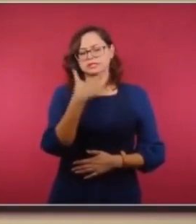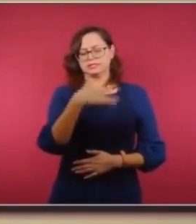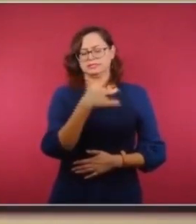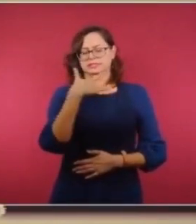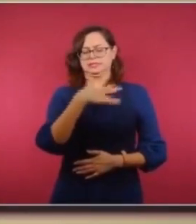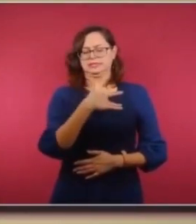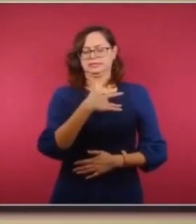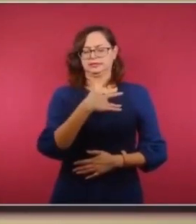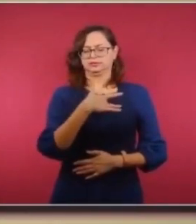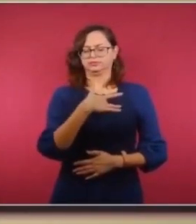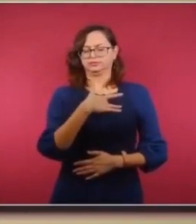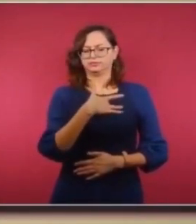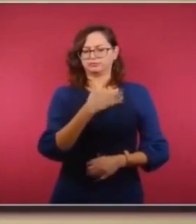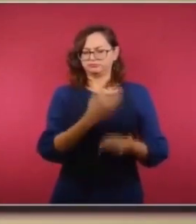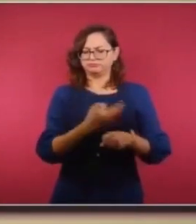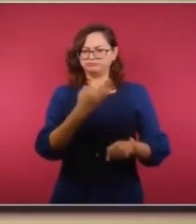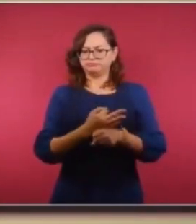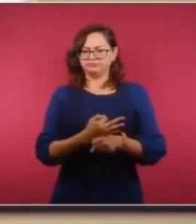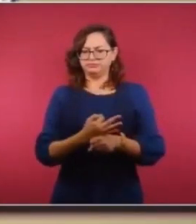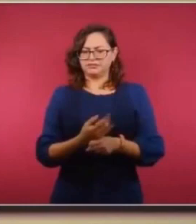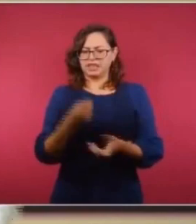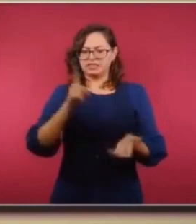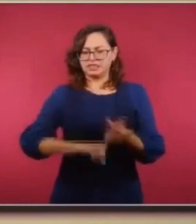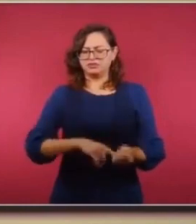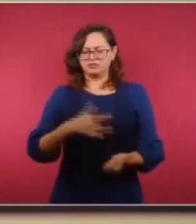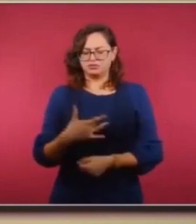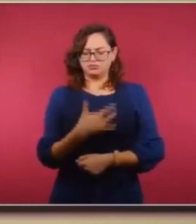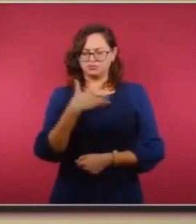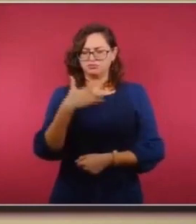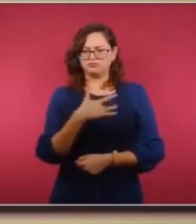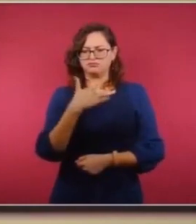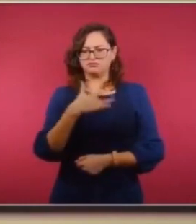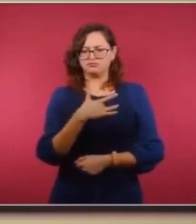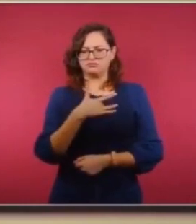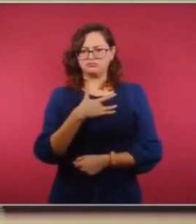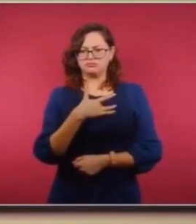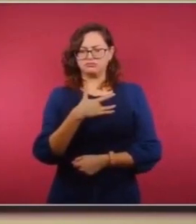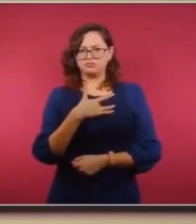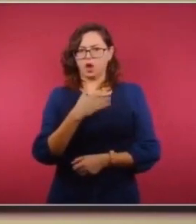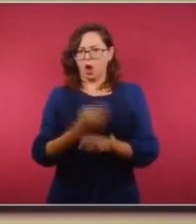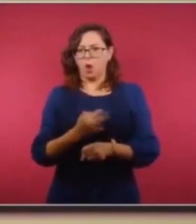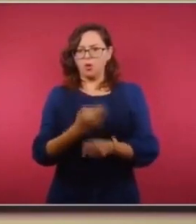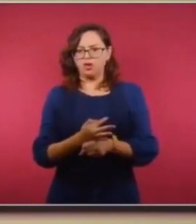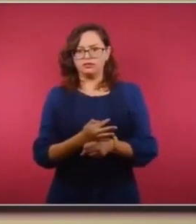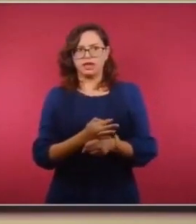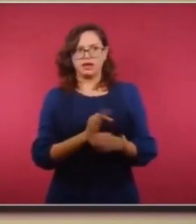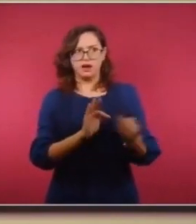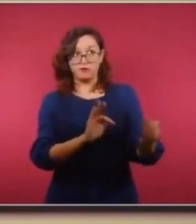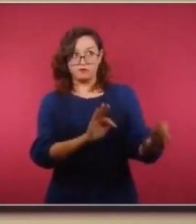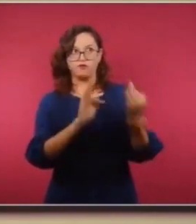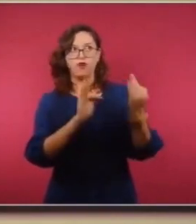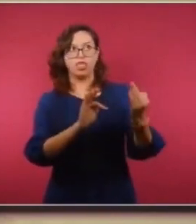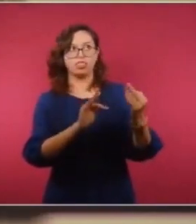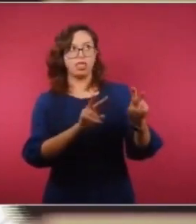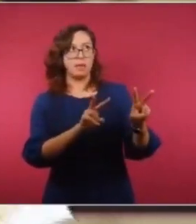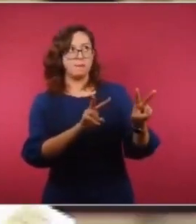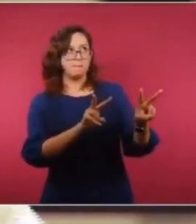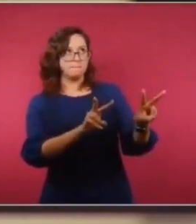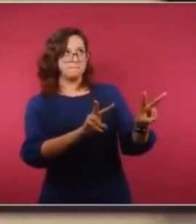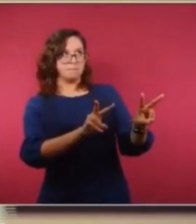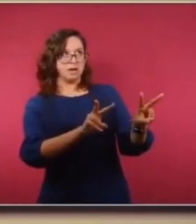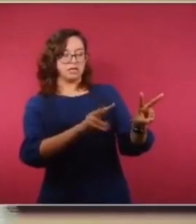sentir profundamente respecto al ver este avión en este momento,